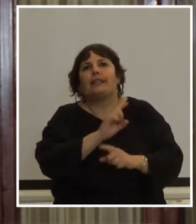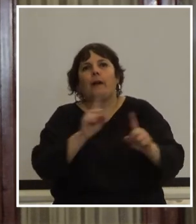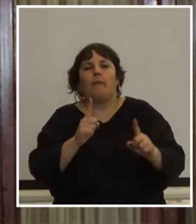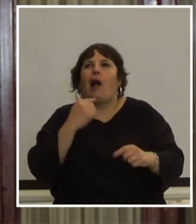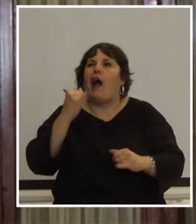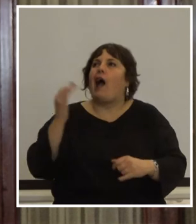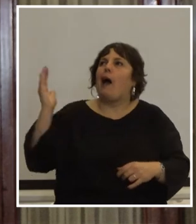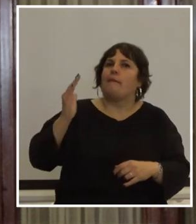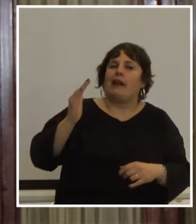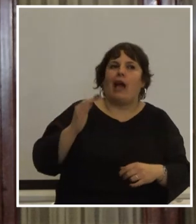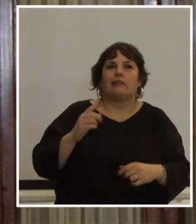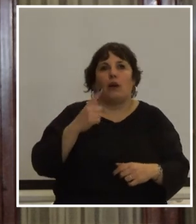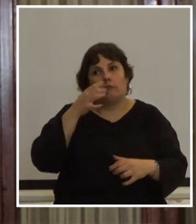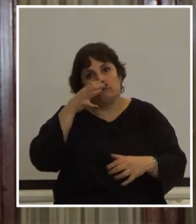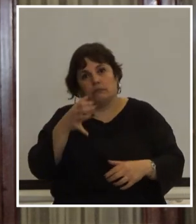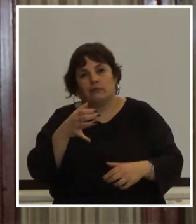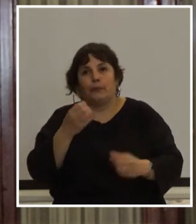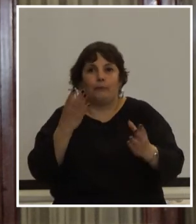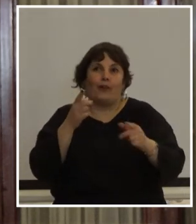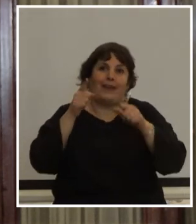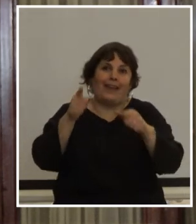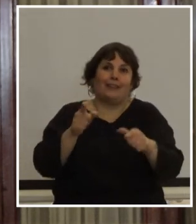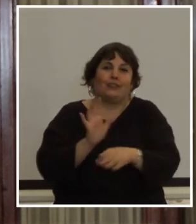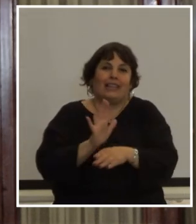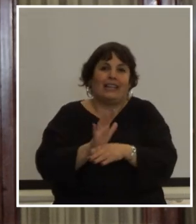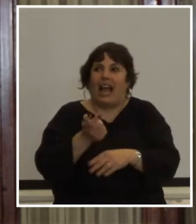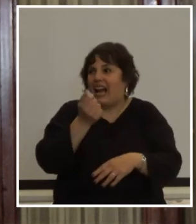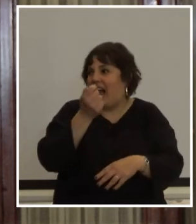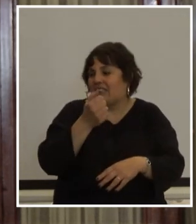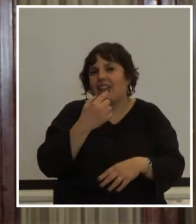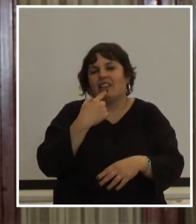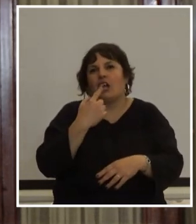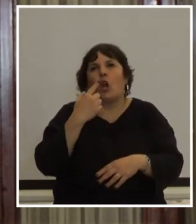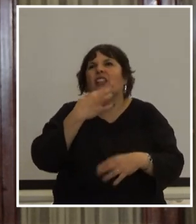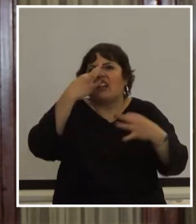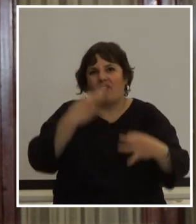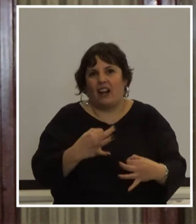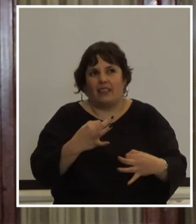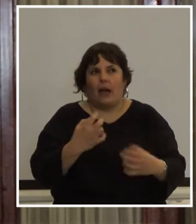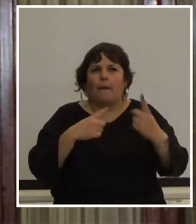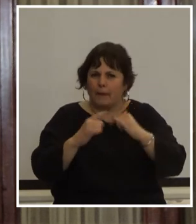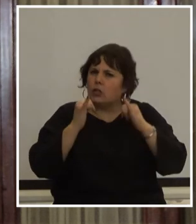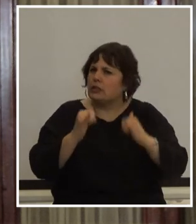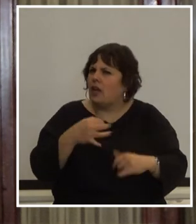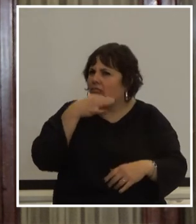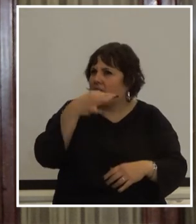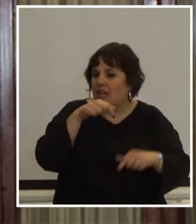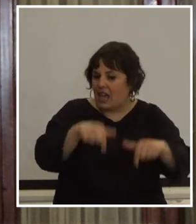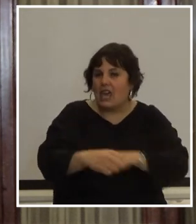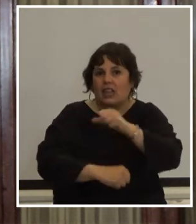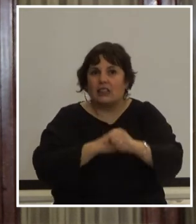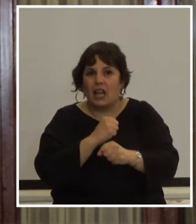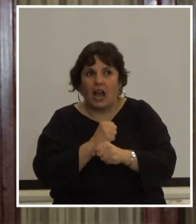amenazas ni que está en riesgo porque eso sería prácticamente faltar a la verdad pero si vamos a decir que en este año